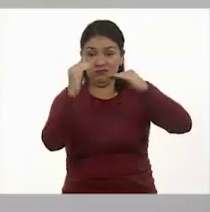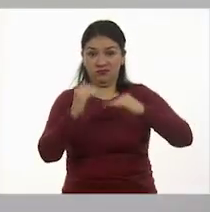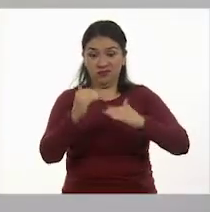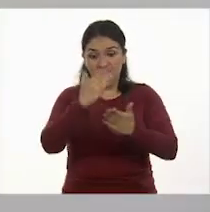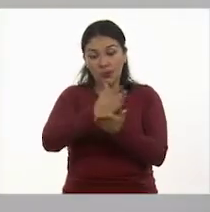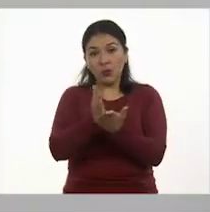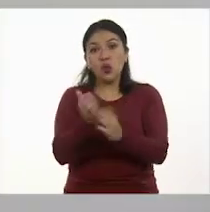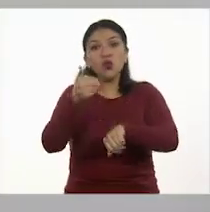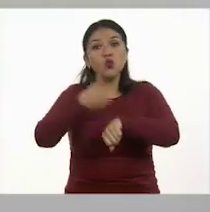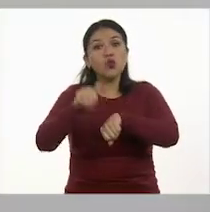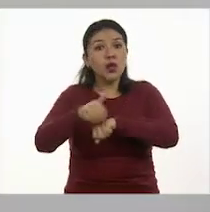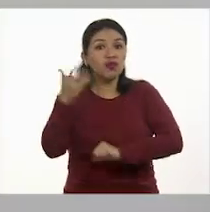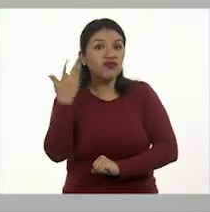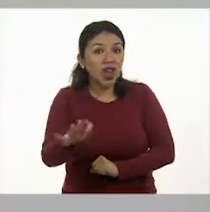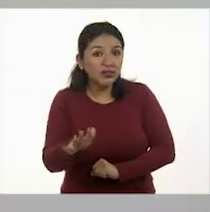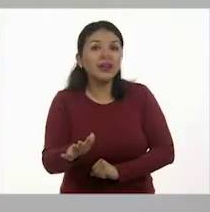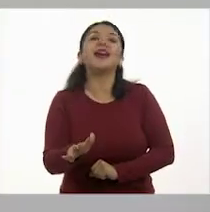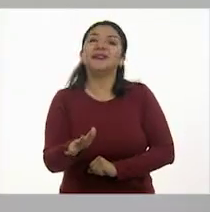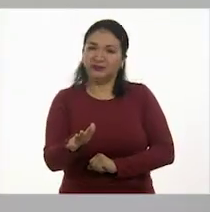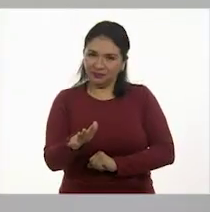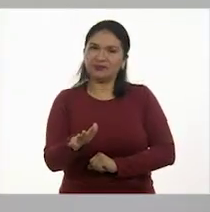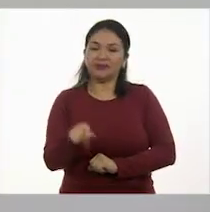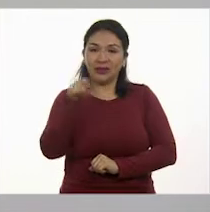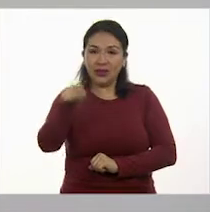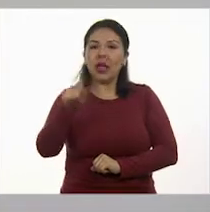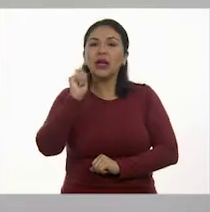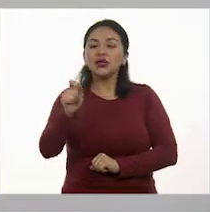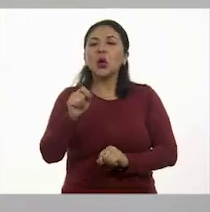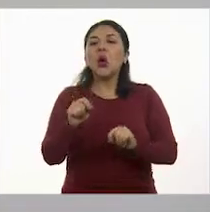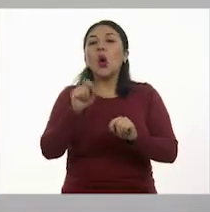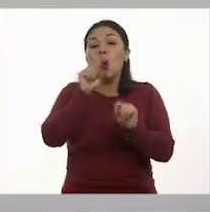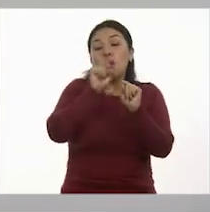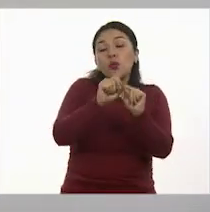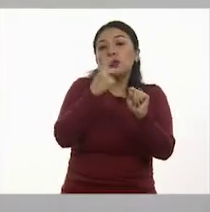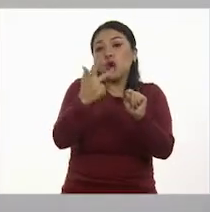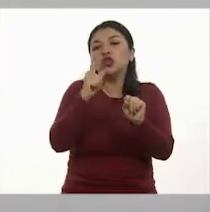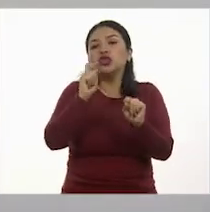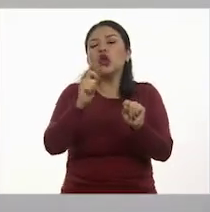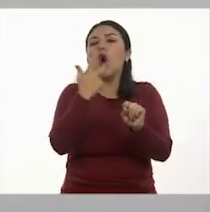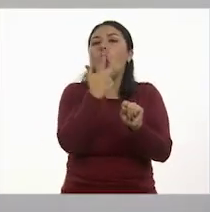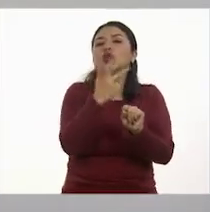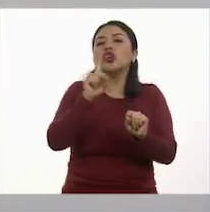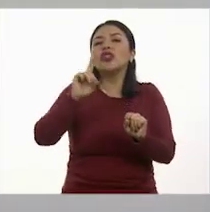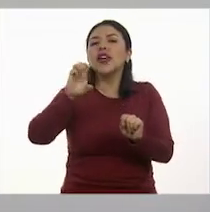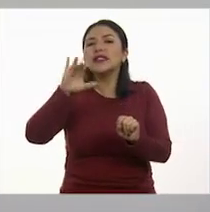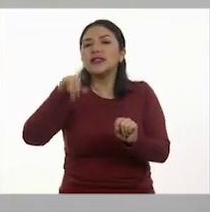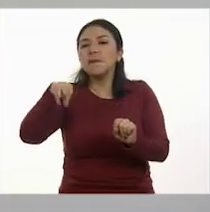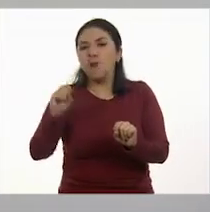Entonces, aquí este se lee como ocho décimos. Ajá. Y efectivamente,